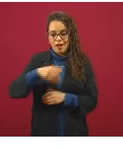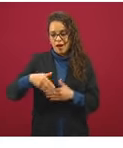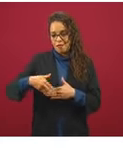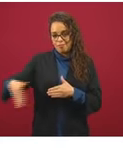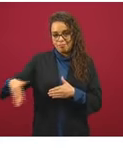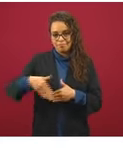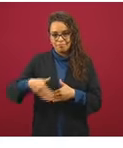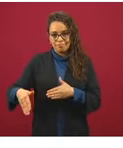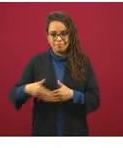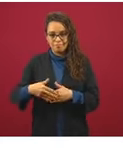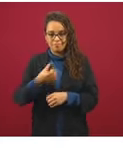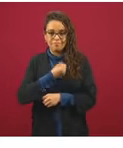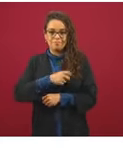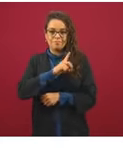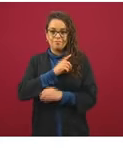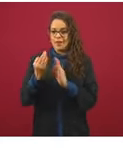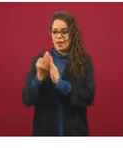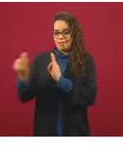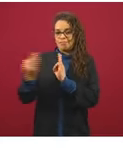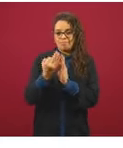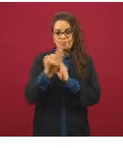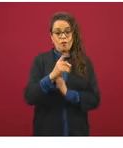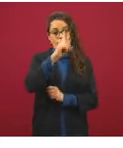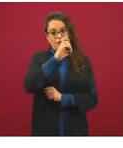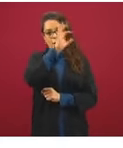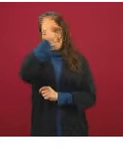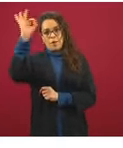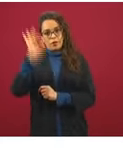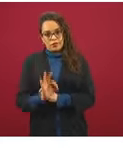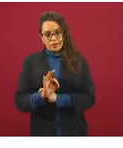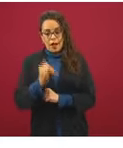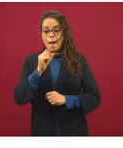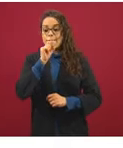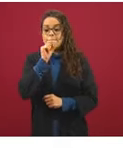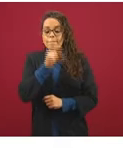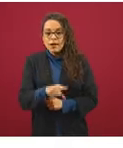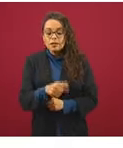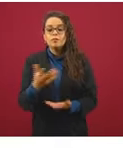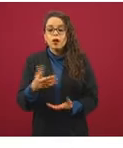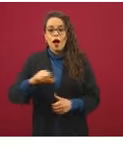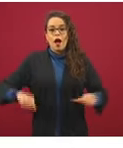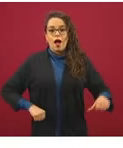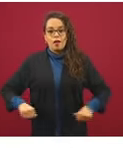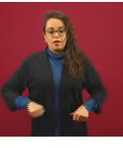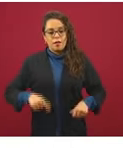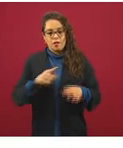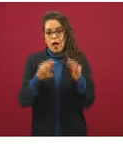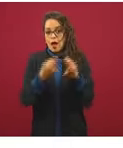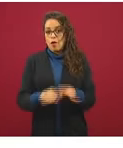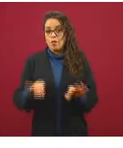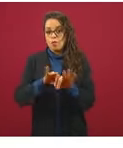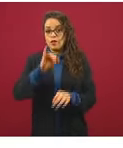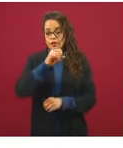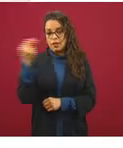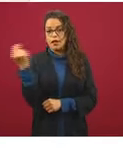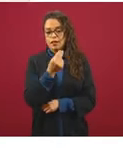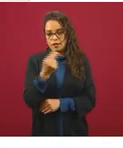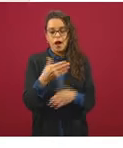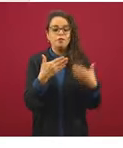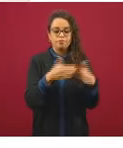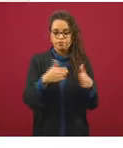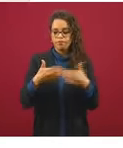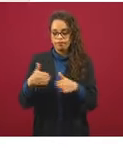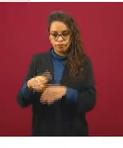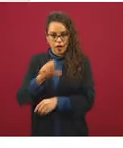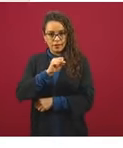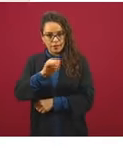Distancia al 100% y solamente las actividades esenciales en funcionamiento. El